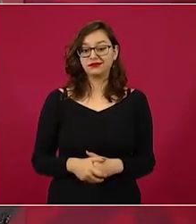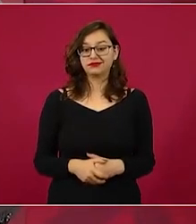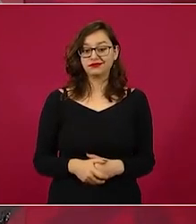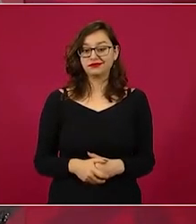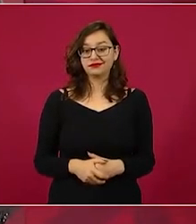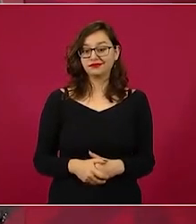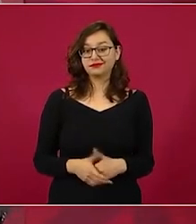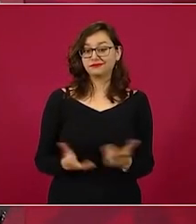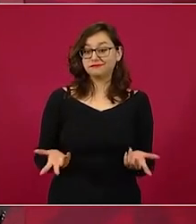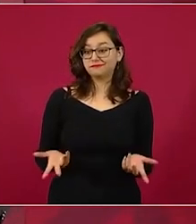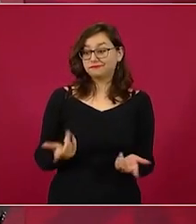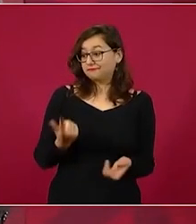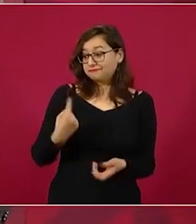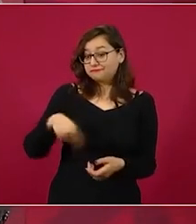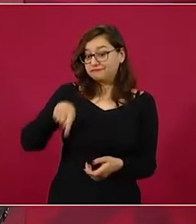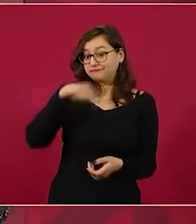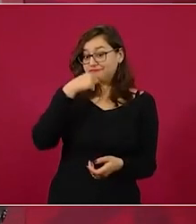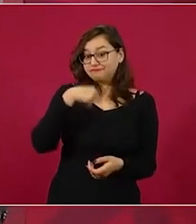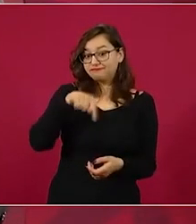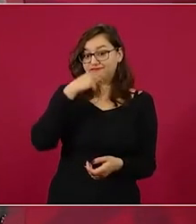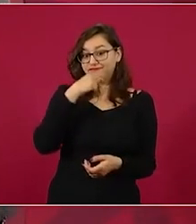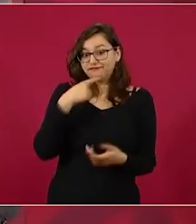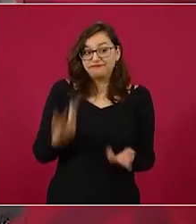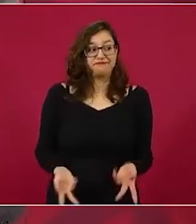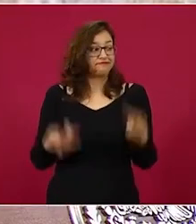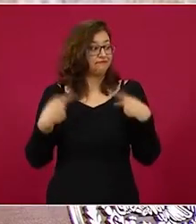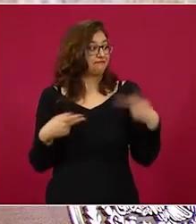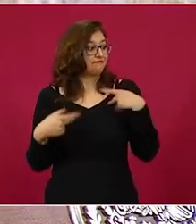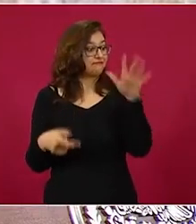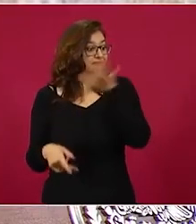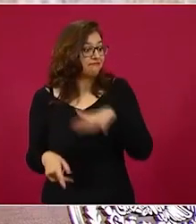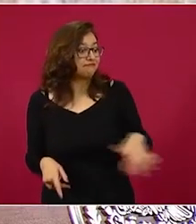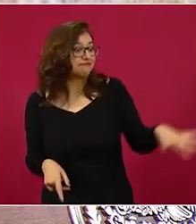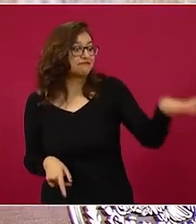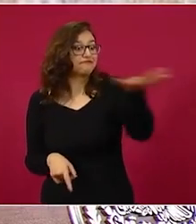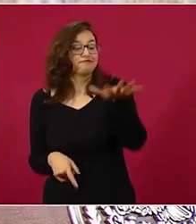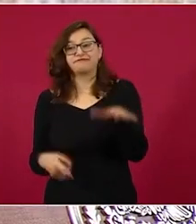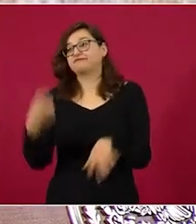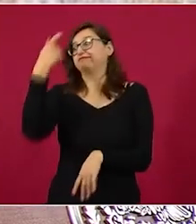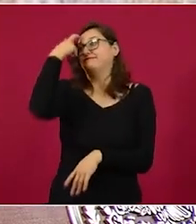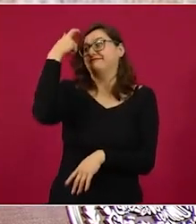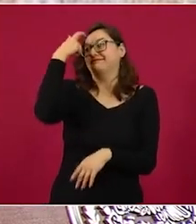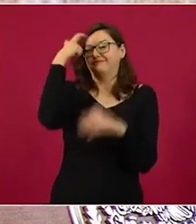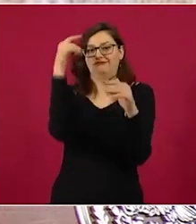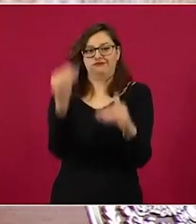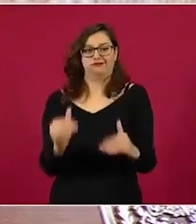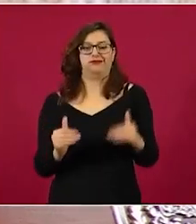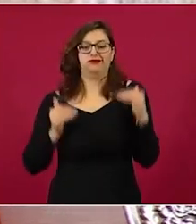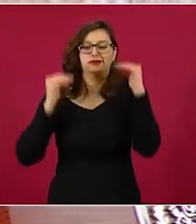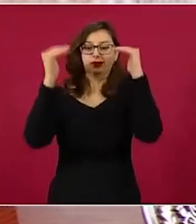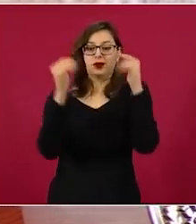gente está muy consciente, además está muy contenta. ¿Por qué?